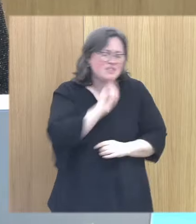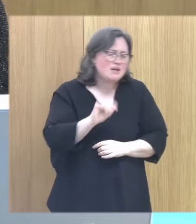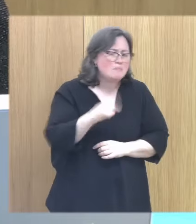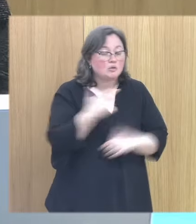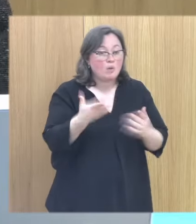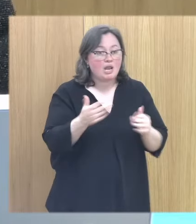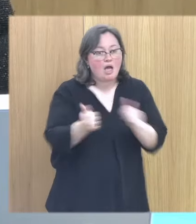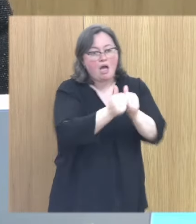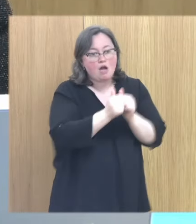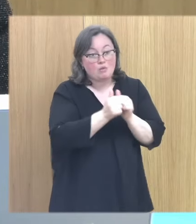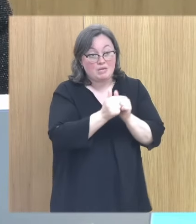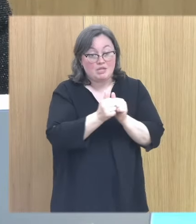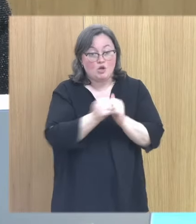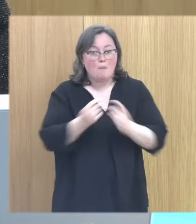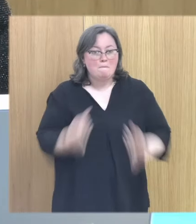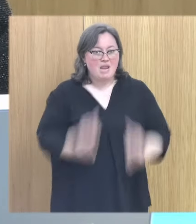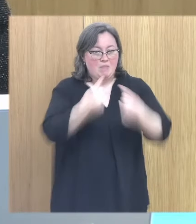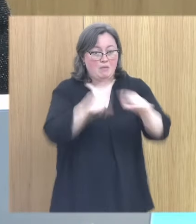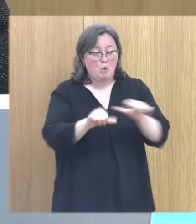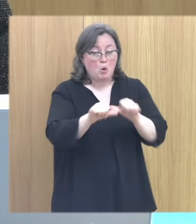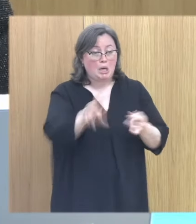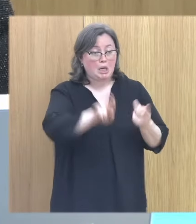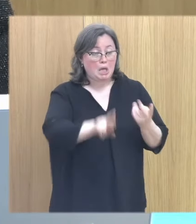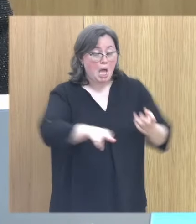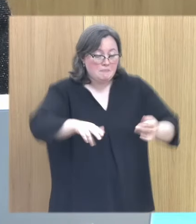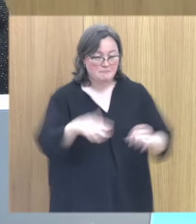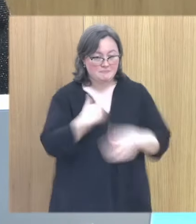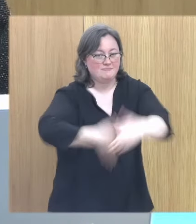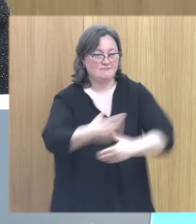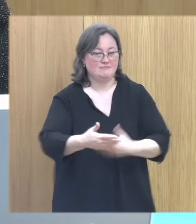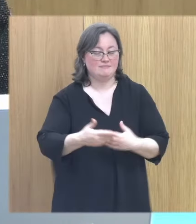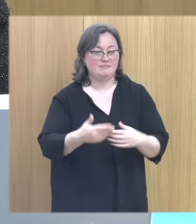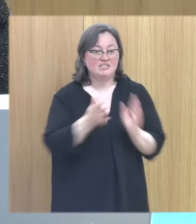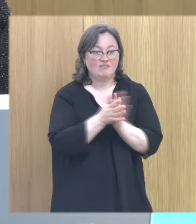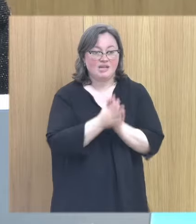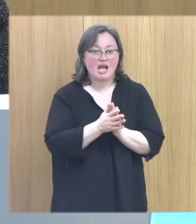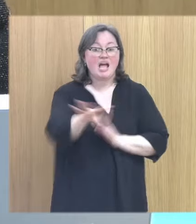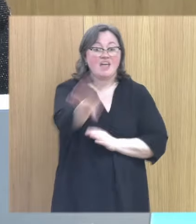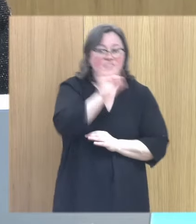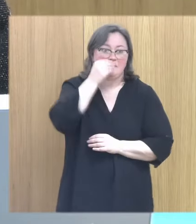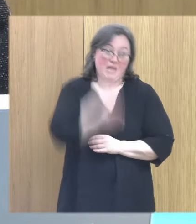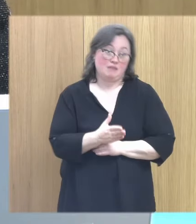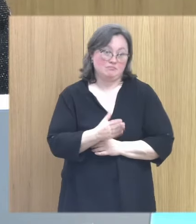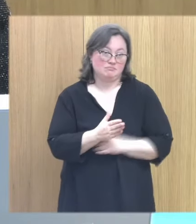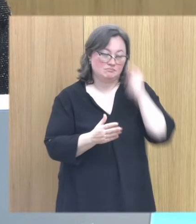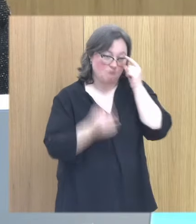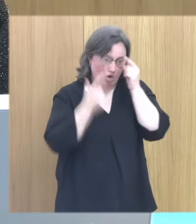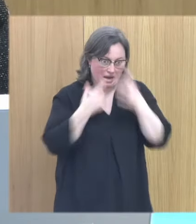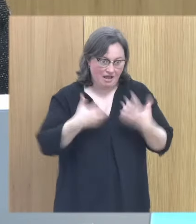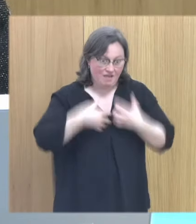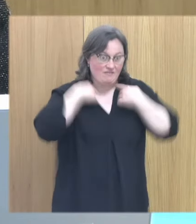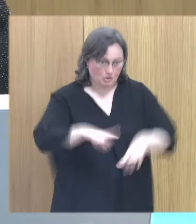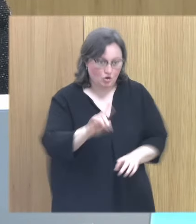es el acompañamiento en esa primera vez porque luego una vez hay que procurar que elijan bien para que no salga mal porque